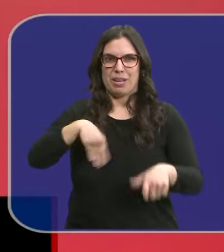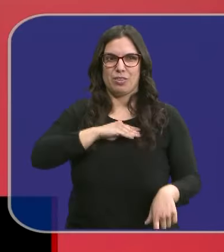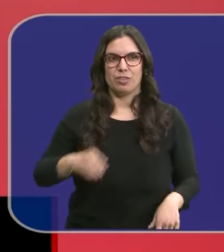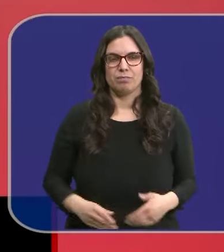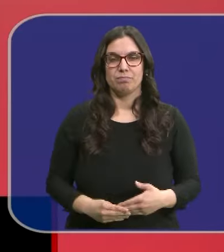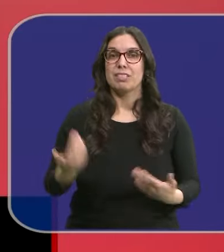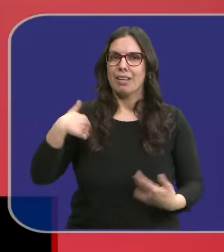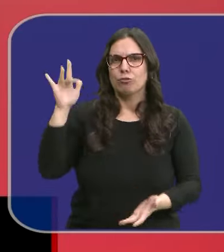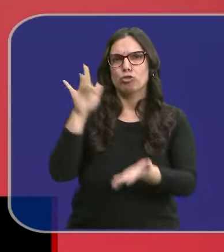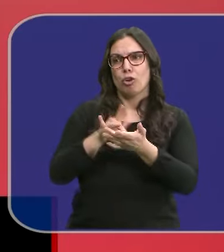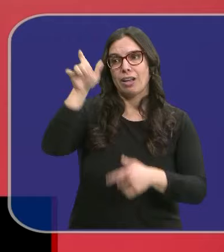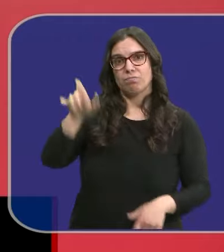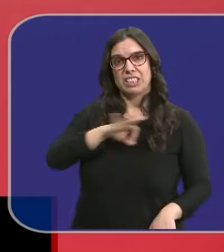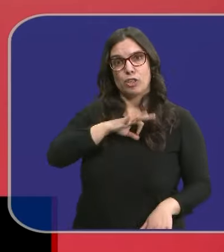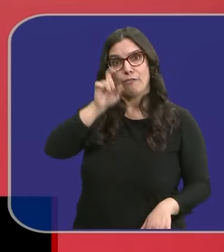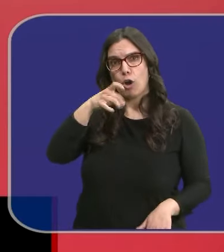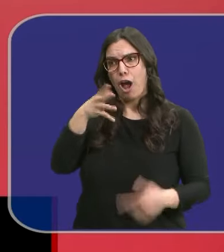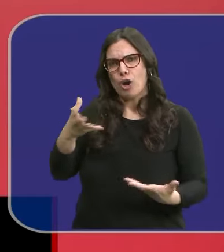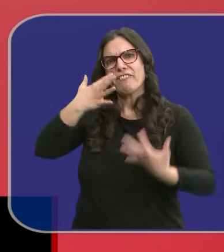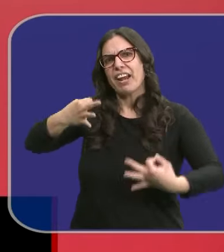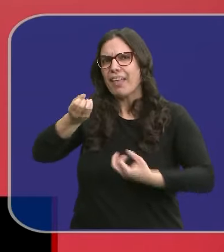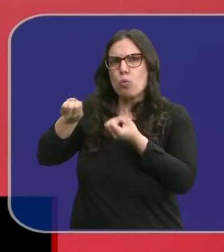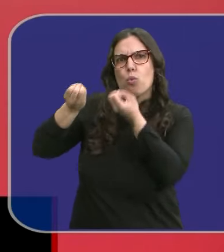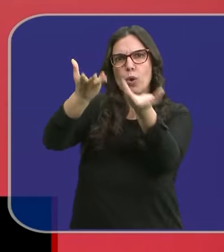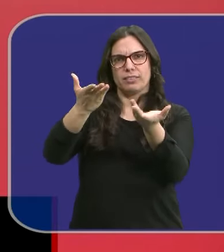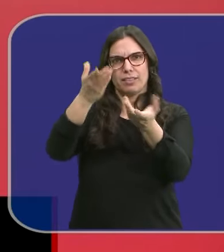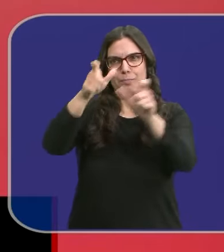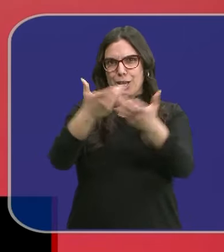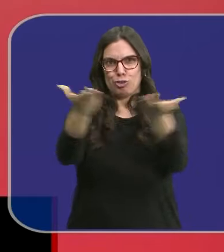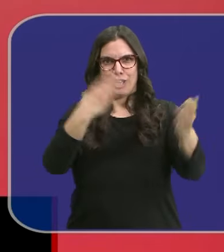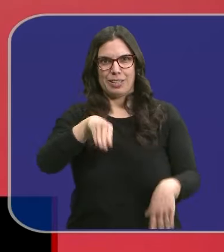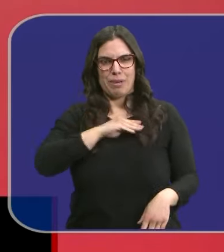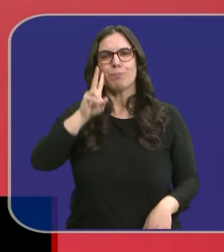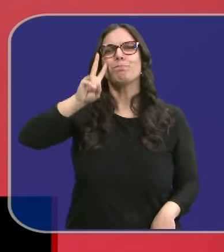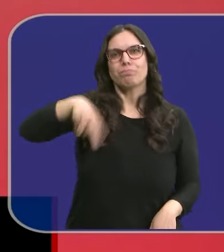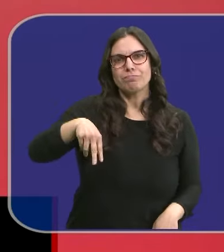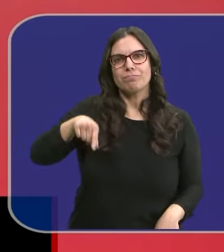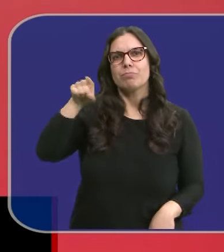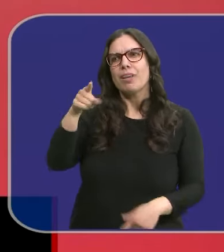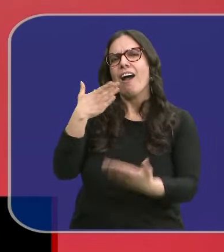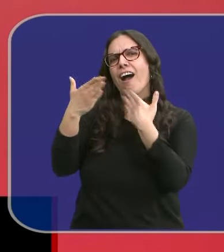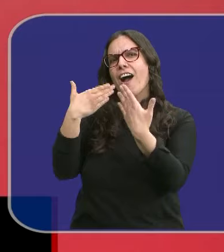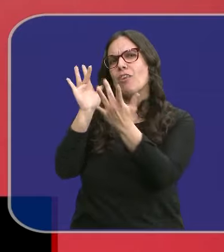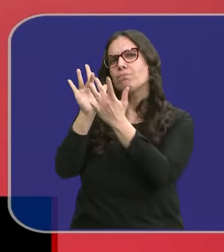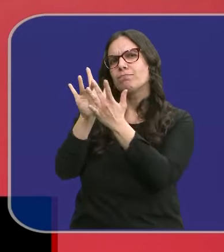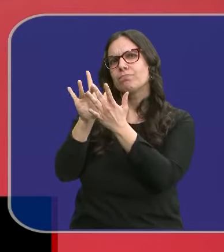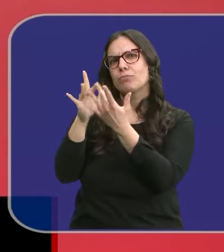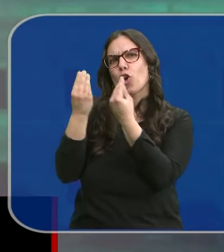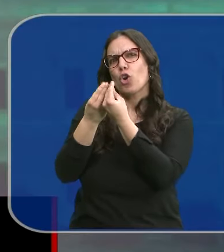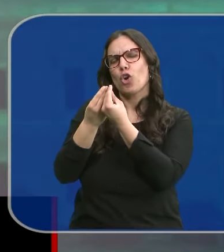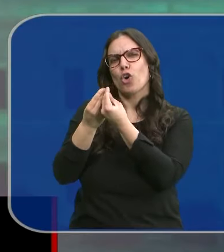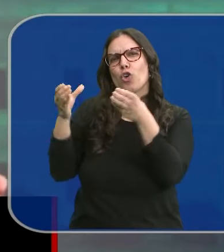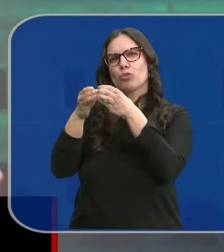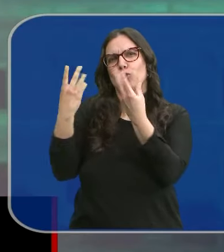Es hora de que el señor Feijó ahora cuente la verdad a los españoles y reconozca de qué habló con